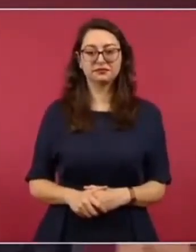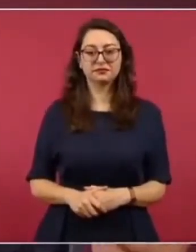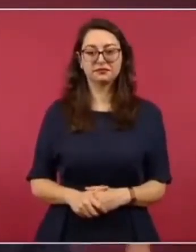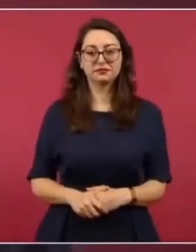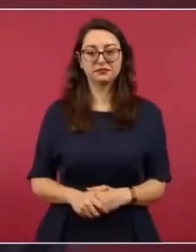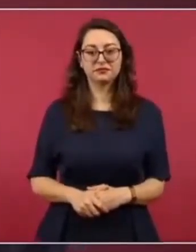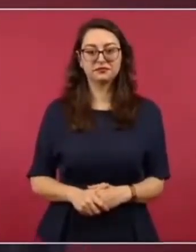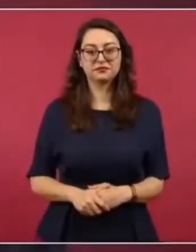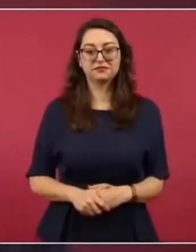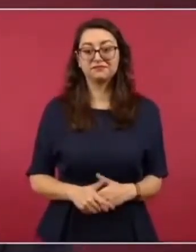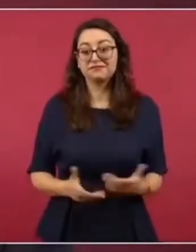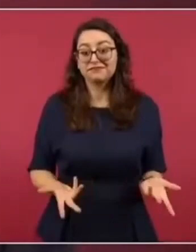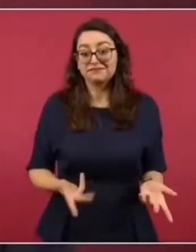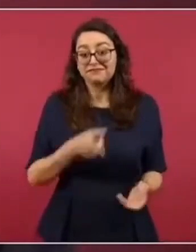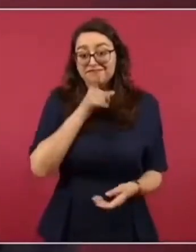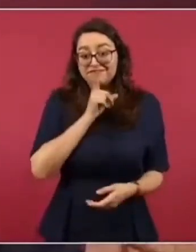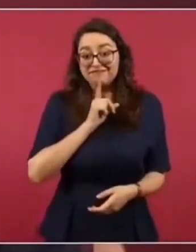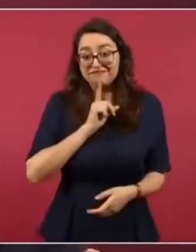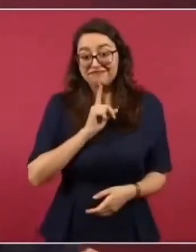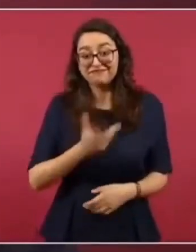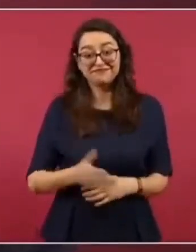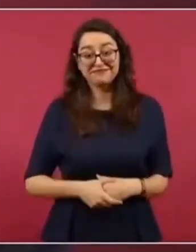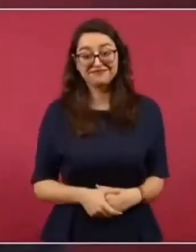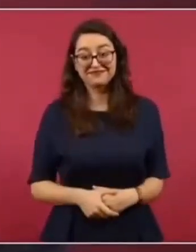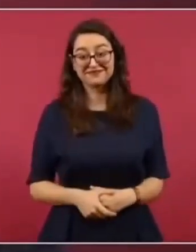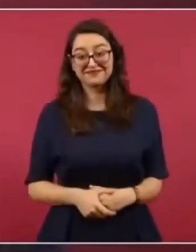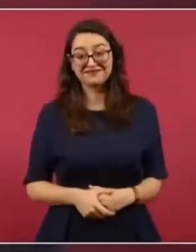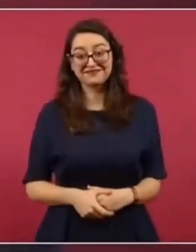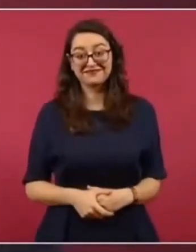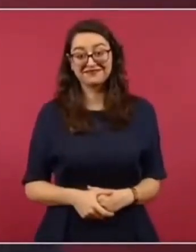O sea, mintió, porque no es cierto.